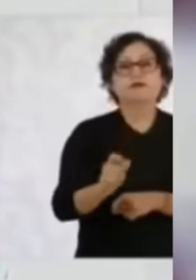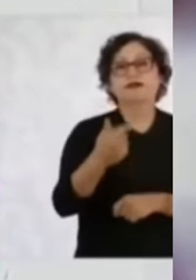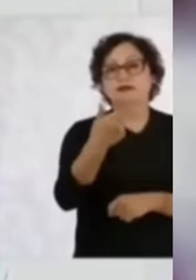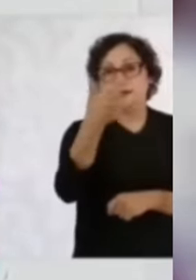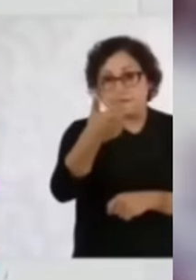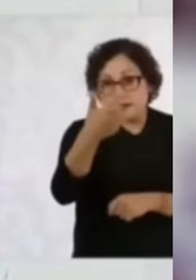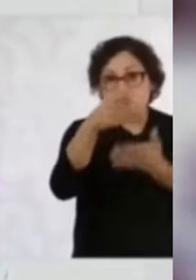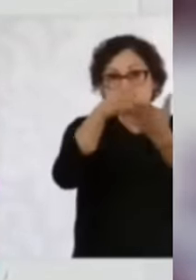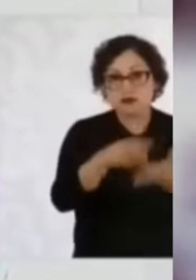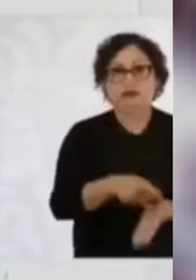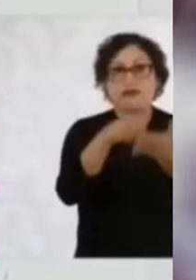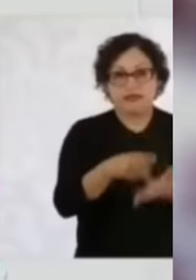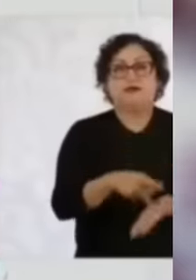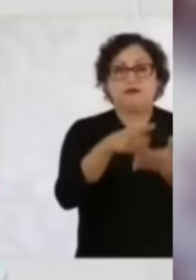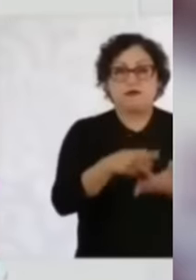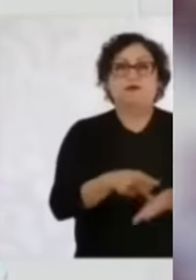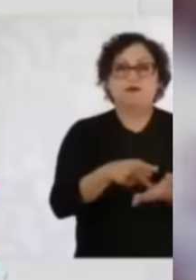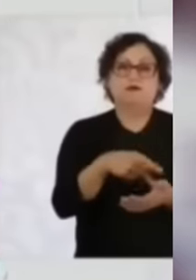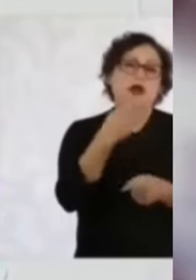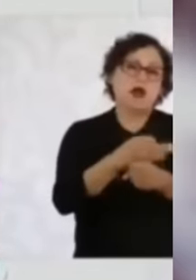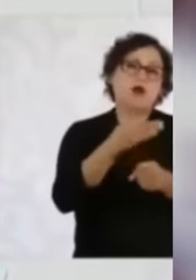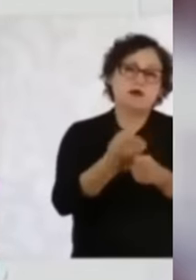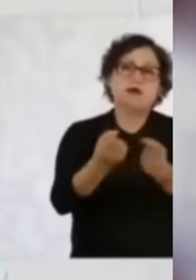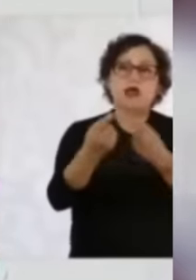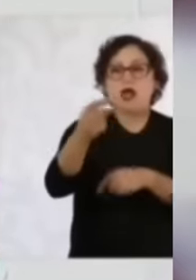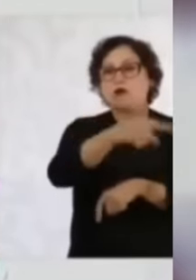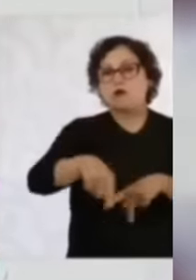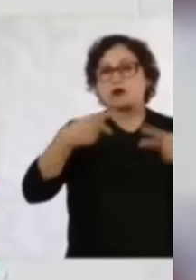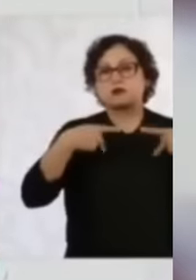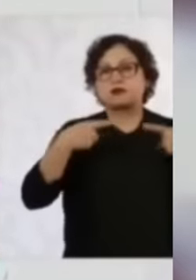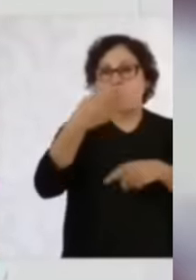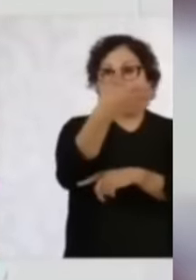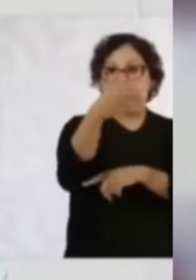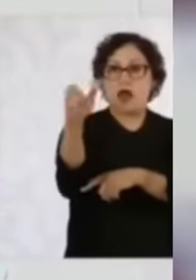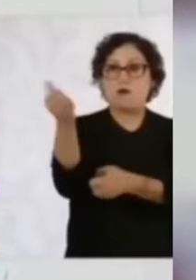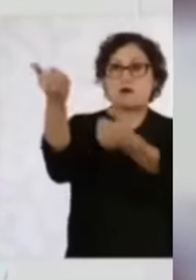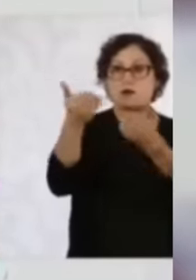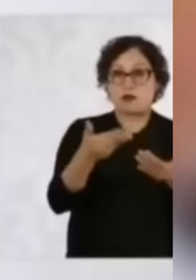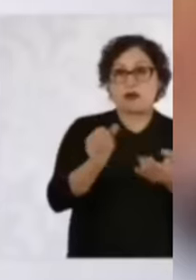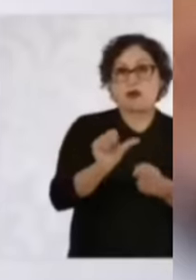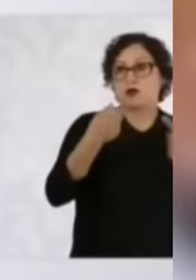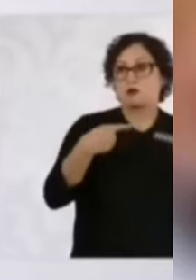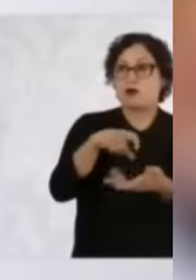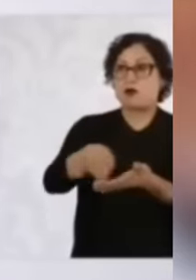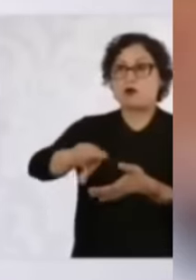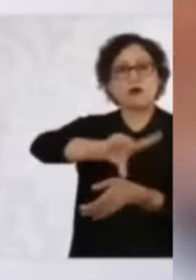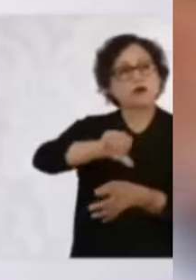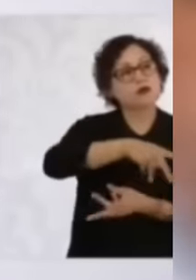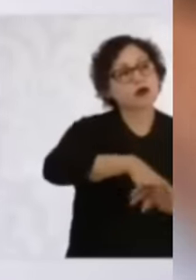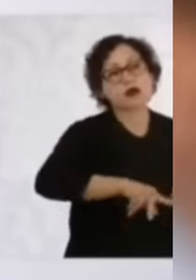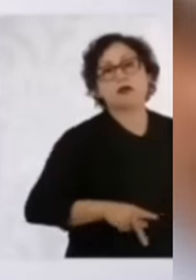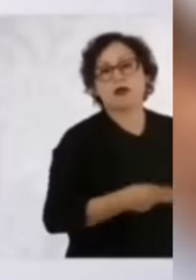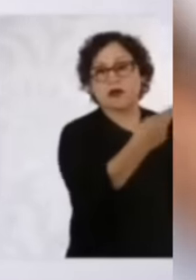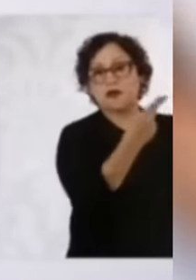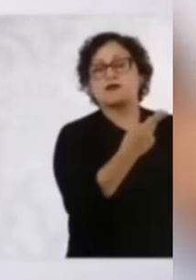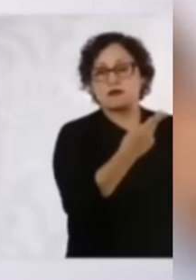Se está ofreciendo, ofertando ahora por los intermediarios, que es parte del problema que tiene el campo mexicano, en 14 pesos el